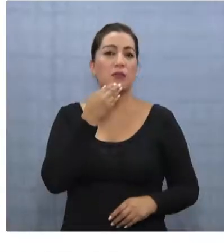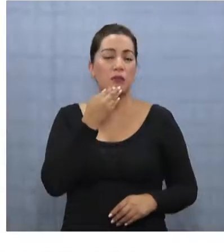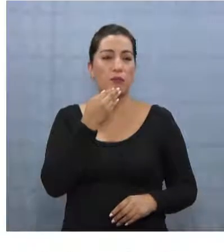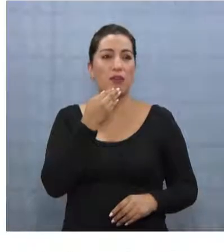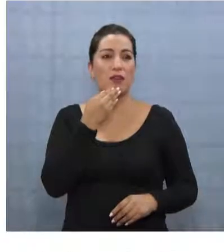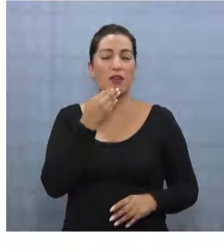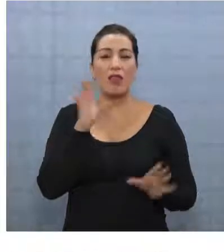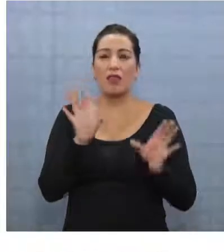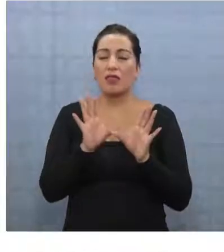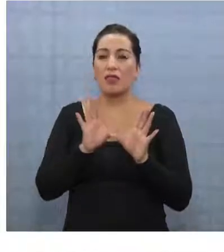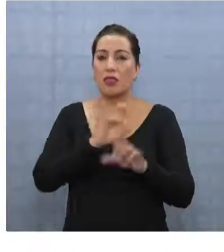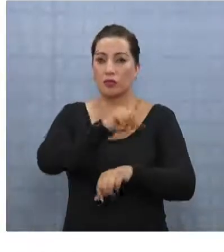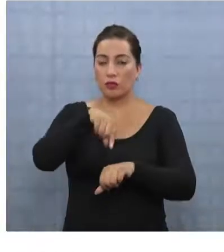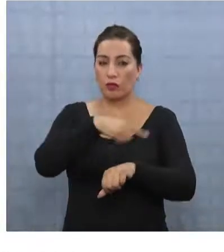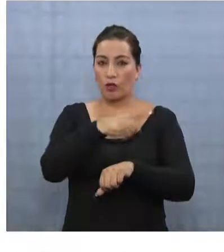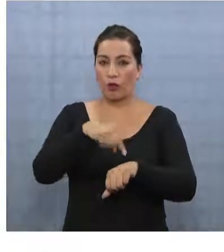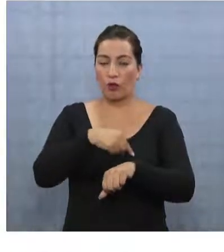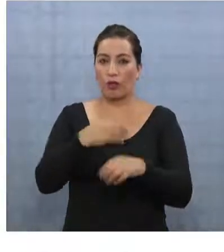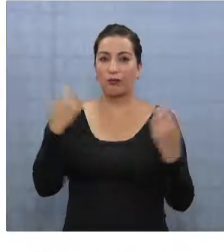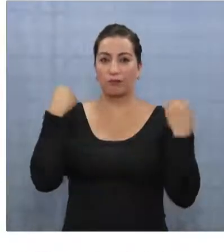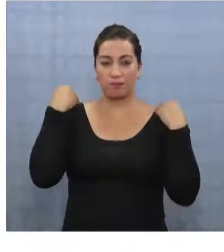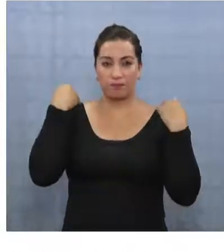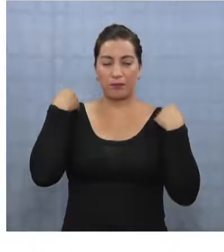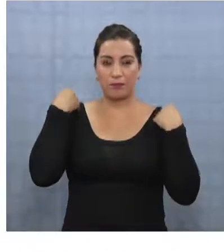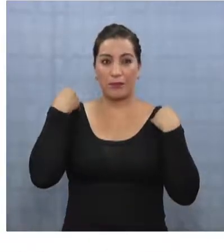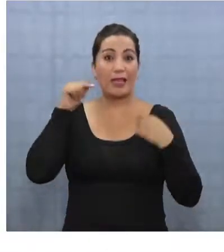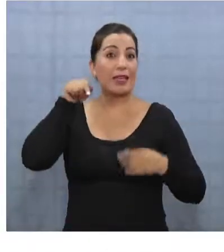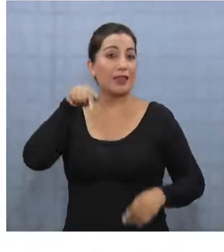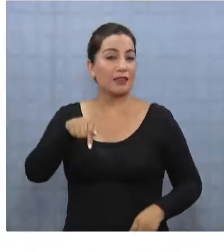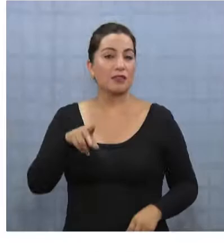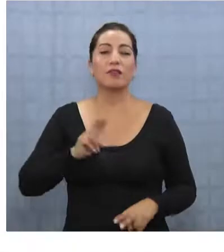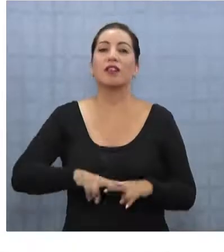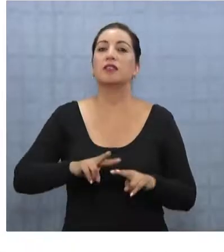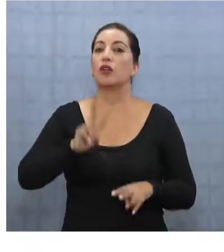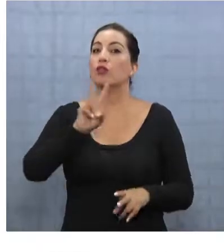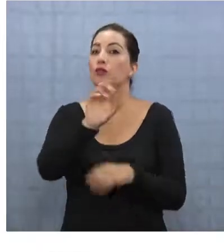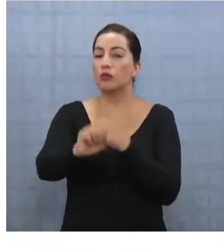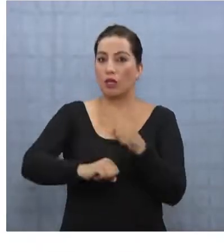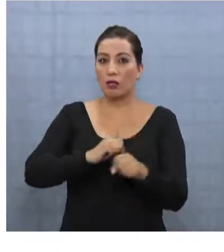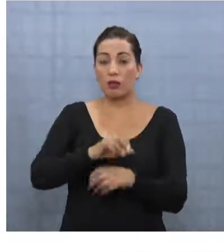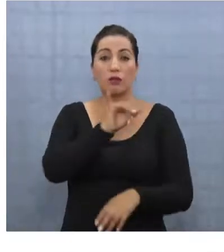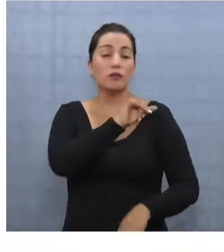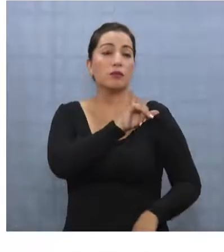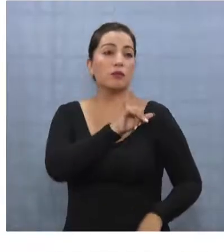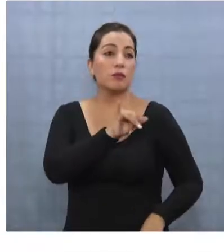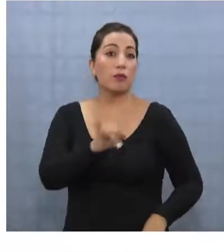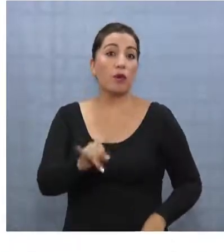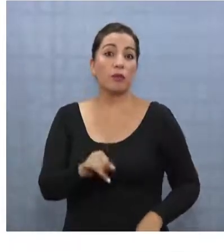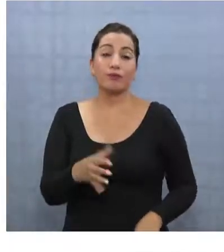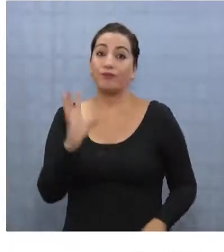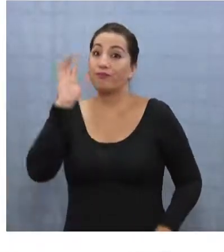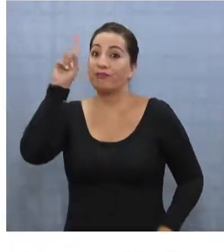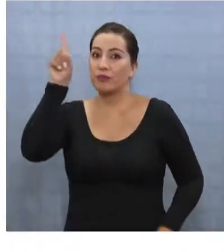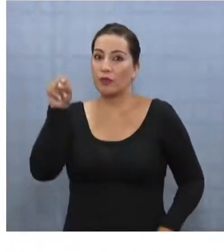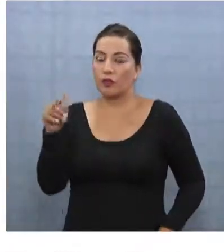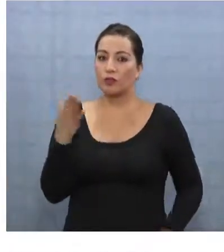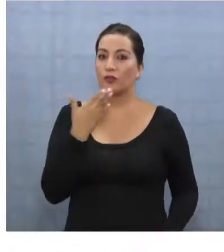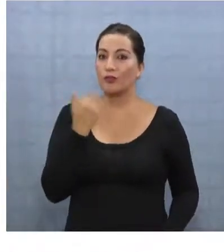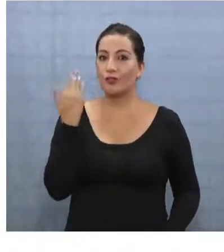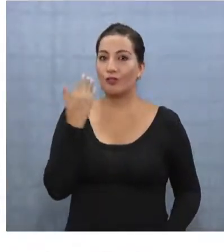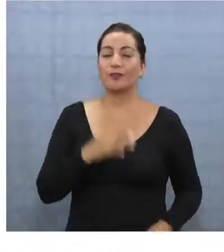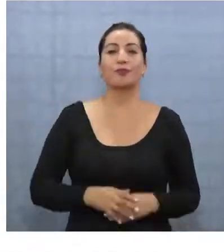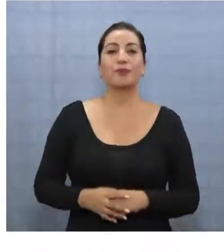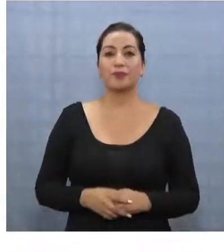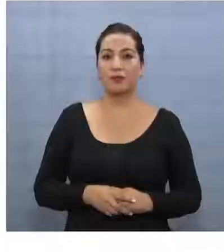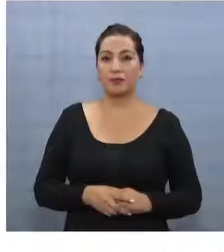horas, incluyendo 10 horas de deporte en cada ciclo. Así será por dos años y el después es una incógnita.